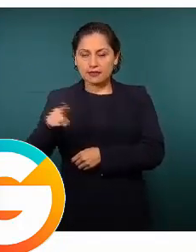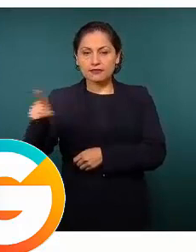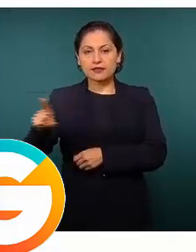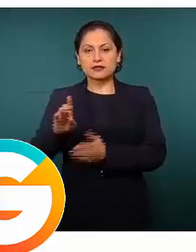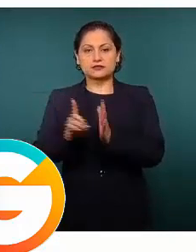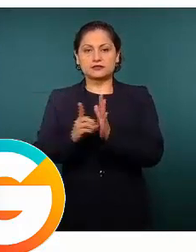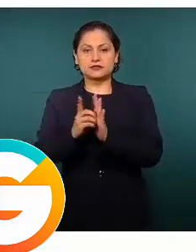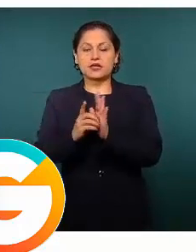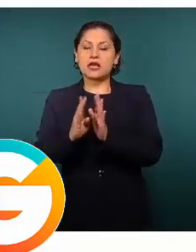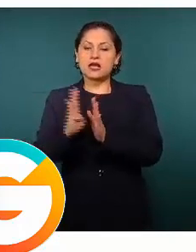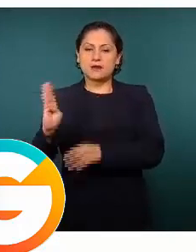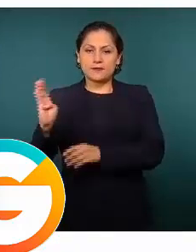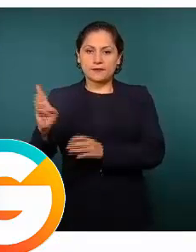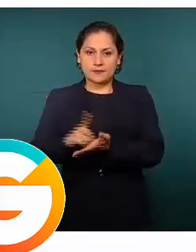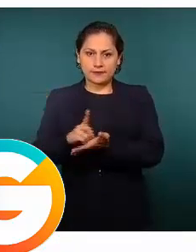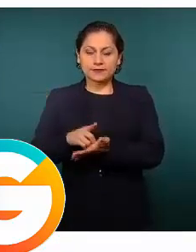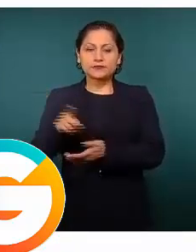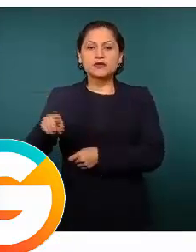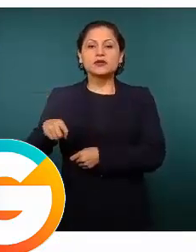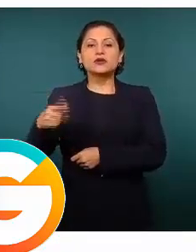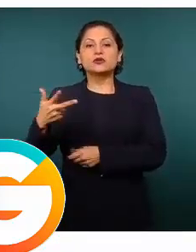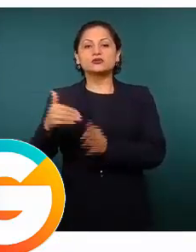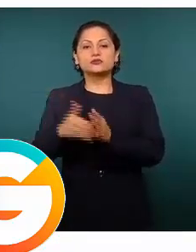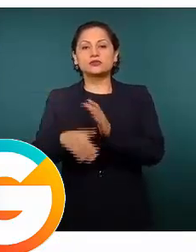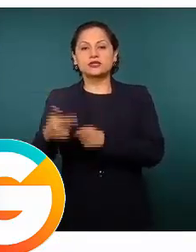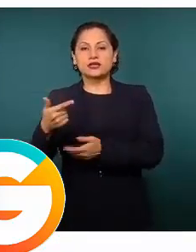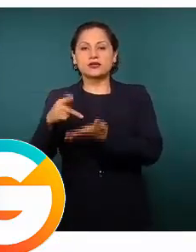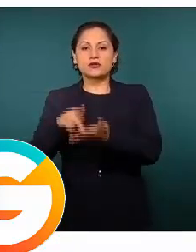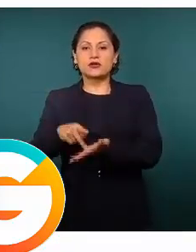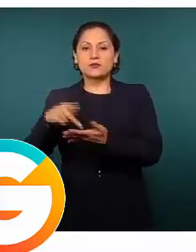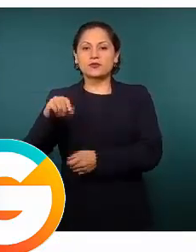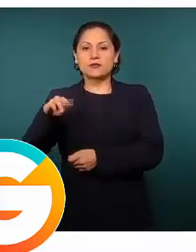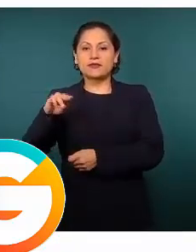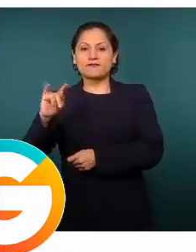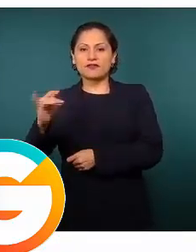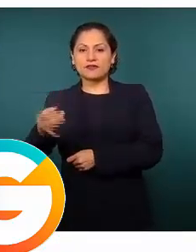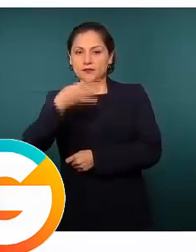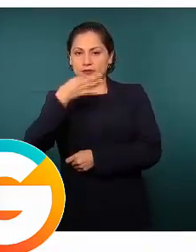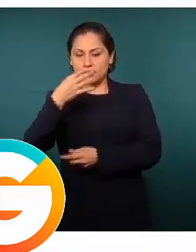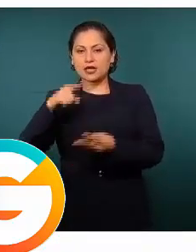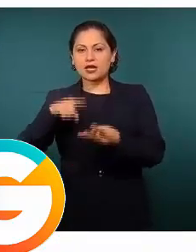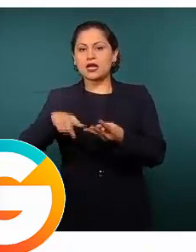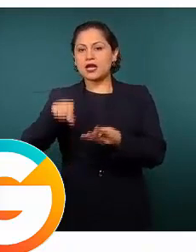891 kilogramos de metanfetaminas, 101 kilogramos de cocaína,